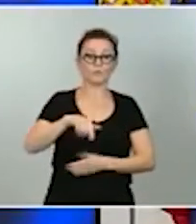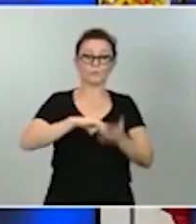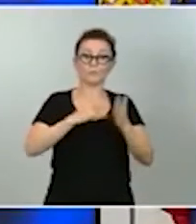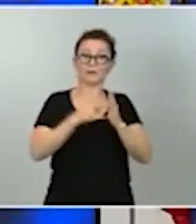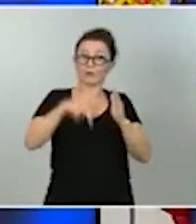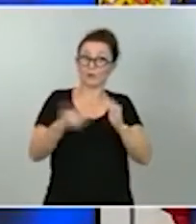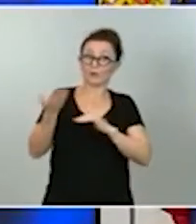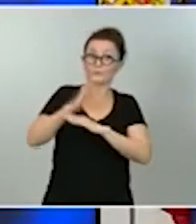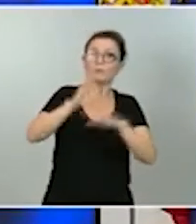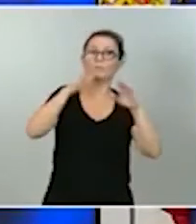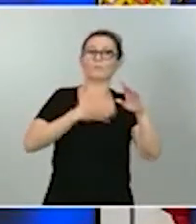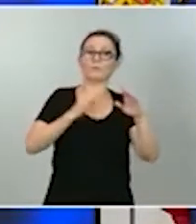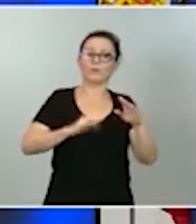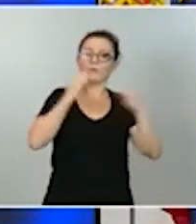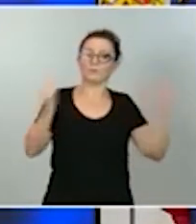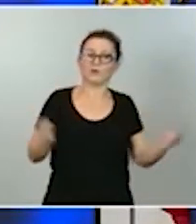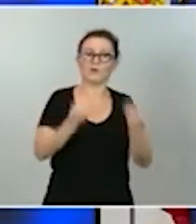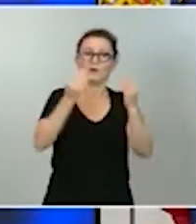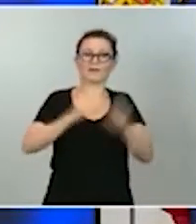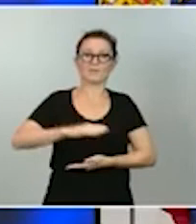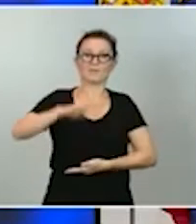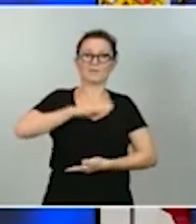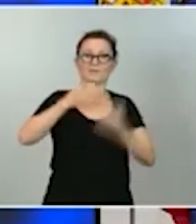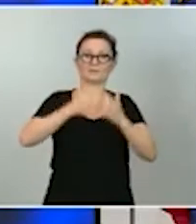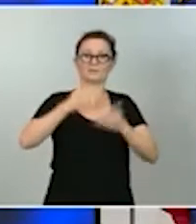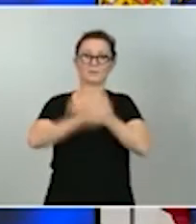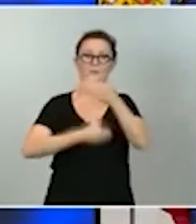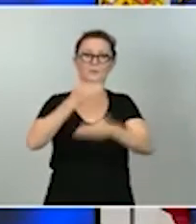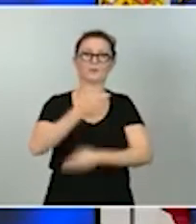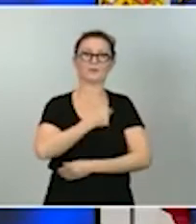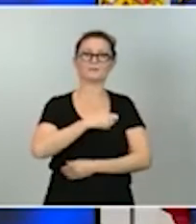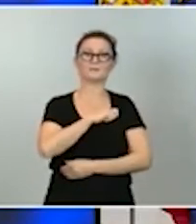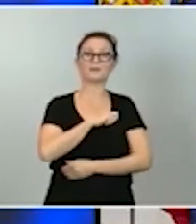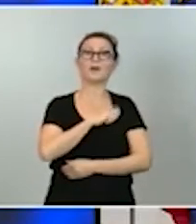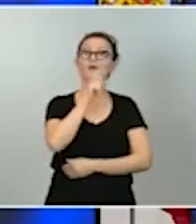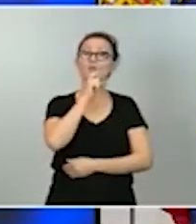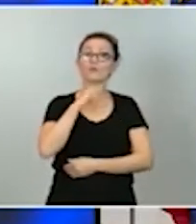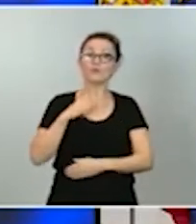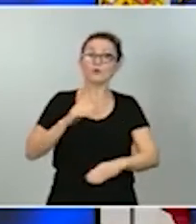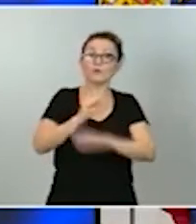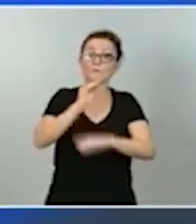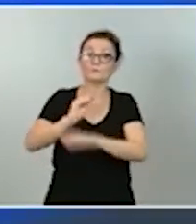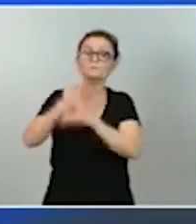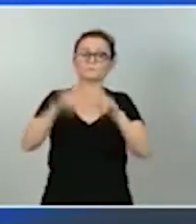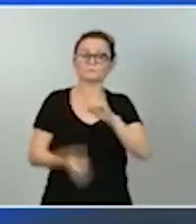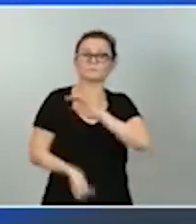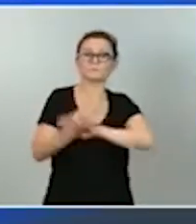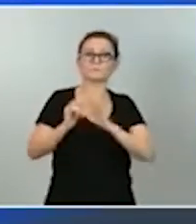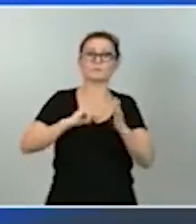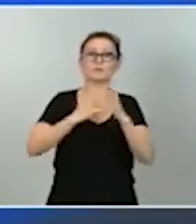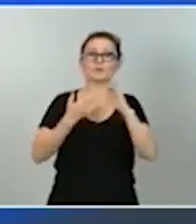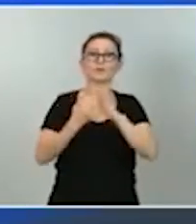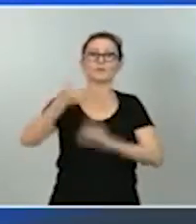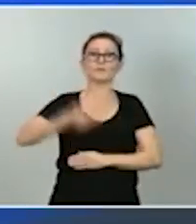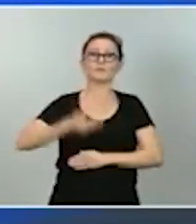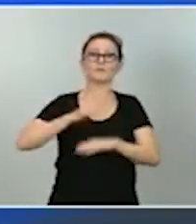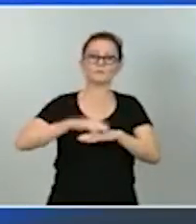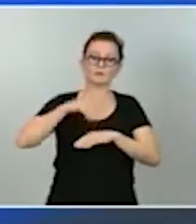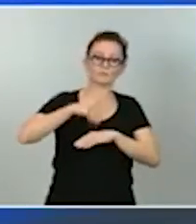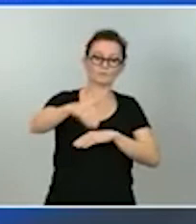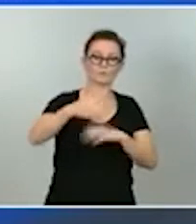industriales de nuestro país a través de inversiones, del desarrollo de tecnologías claves para el futuro de nuestra industria.